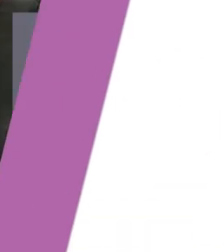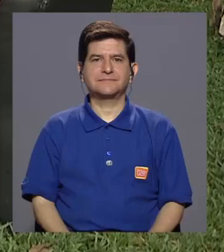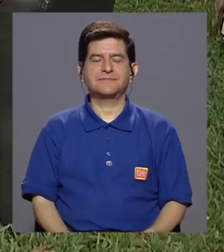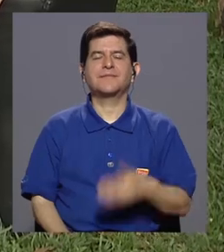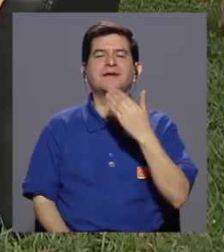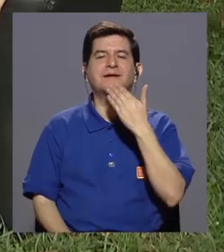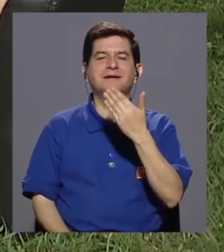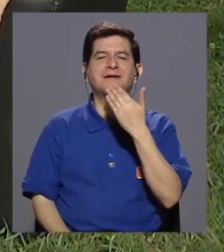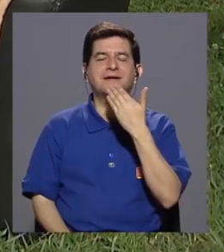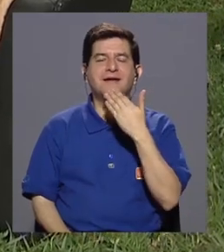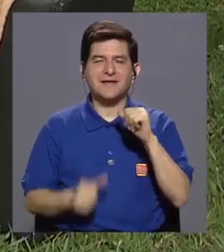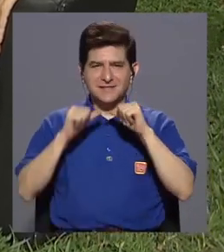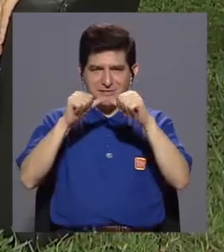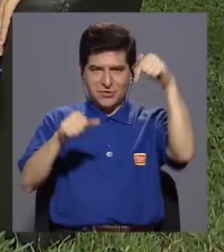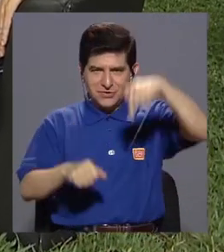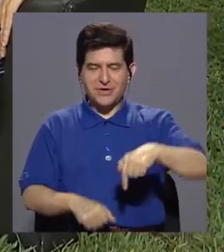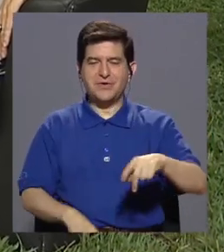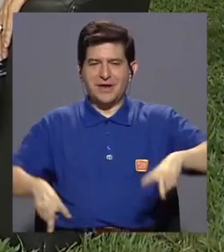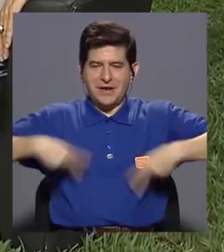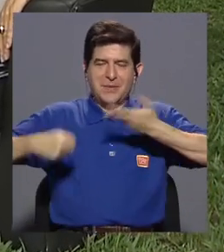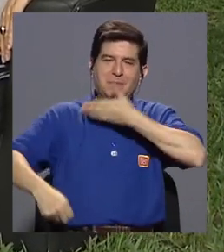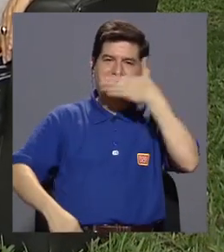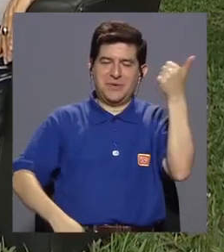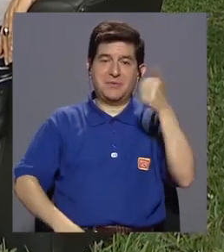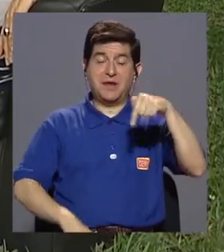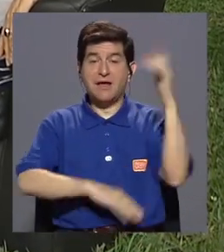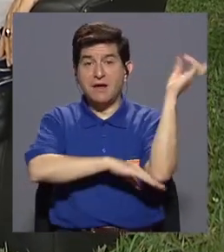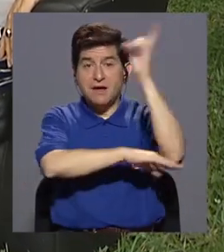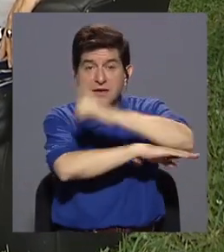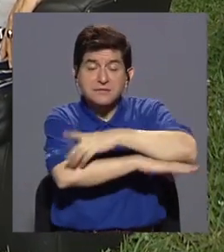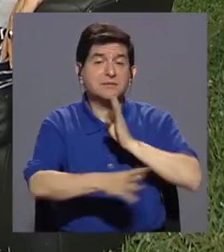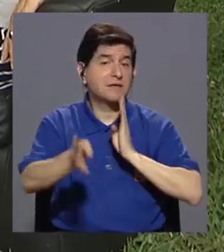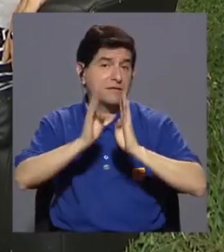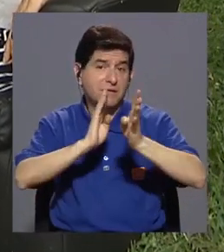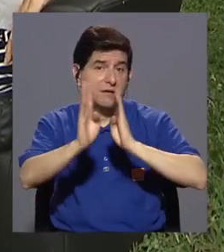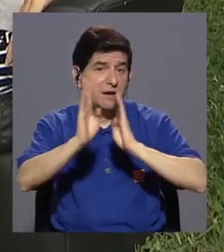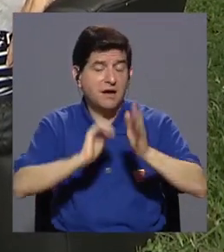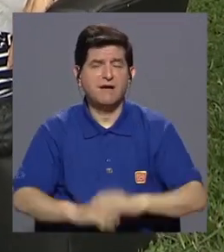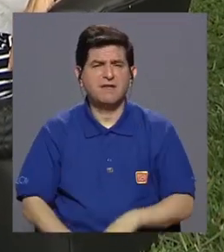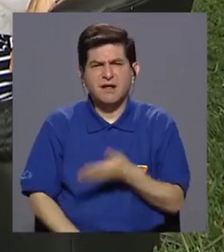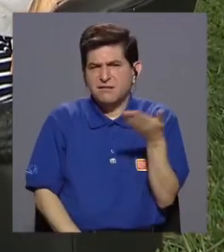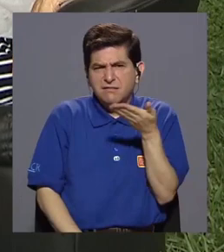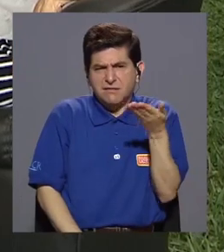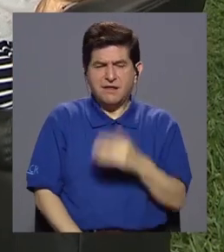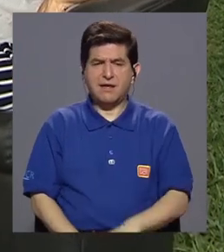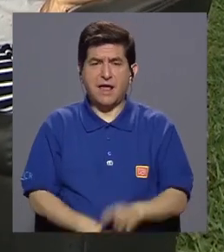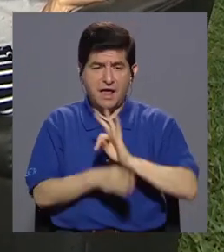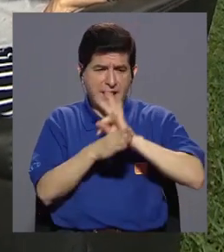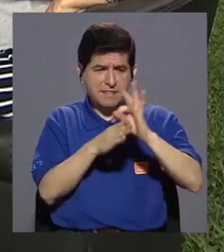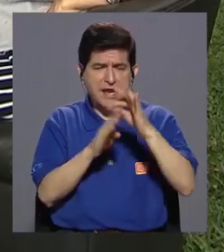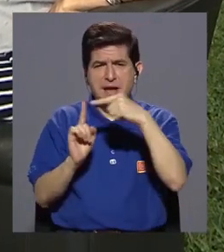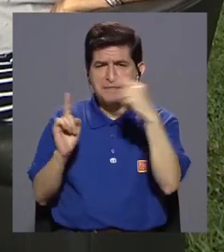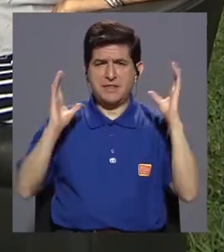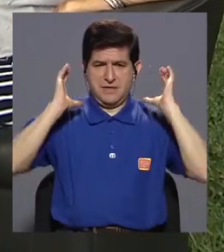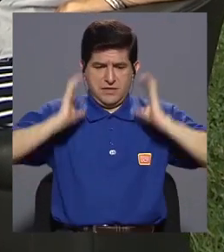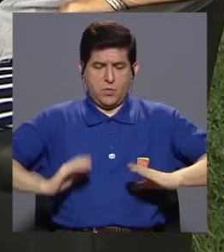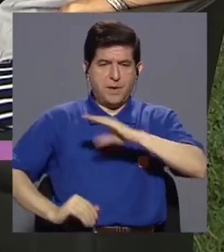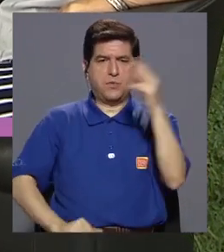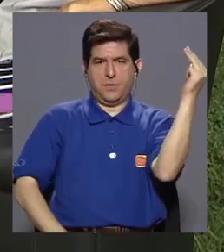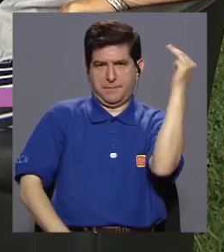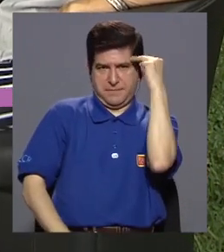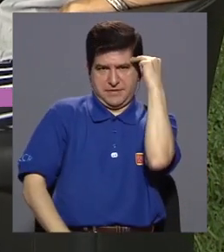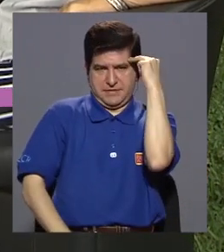Gracias por continuar con nosotros, somos Vivir Mejor. Y el día de hoy estamos conversando acerca de la terapia desde el cuerpo y de la mente.